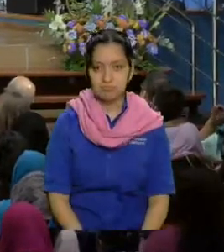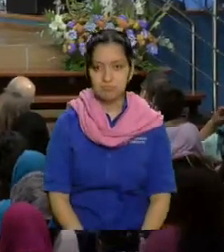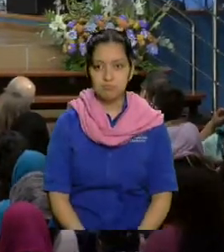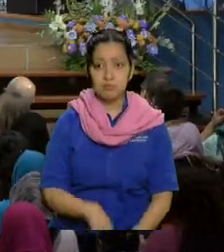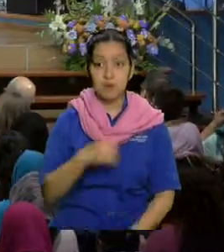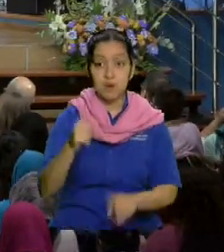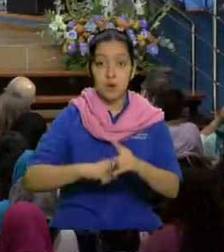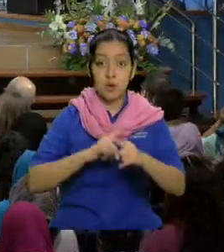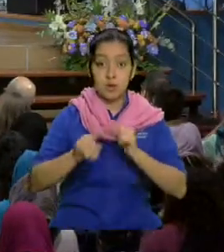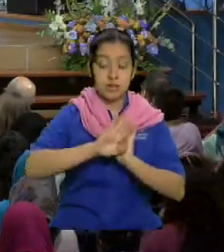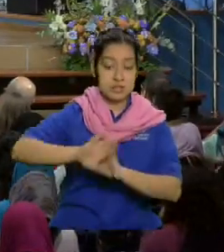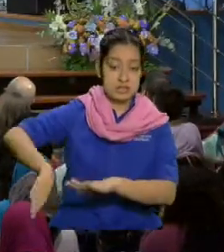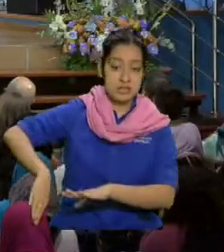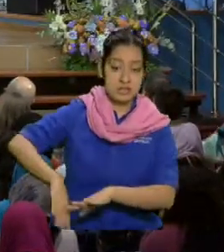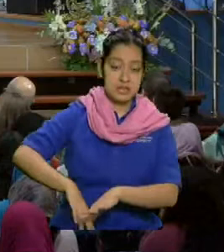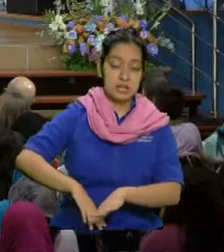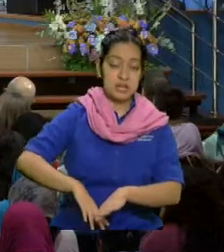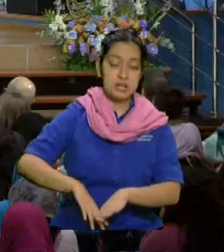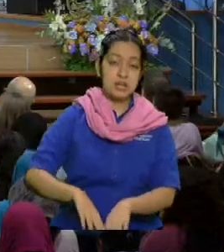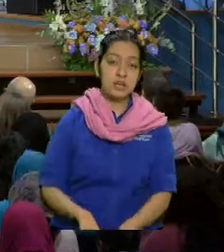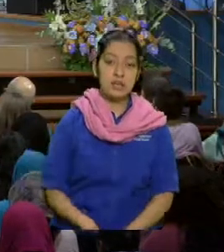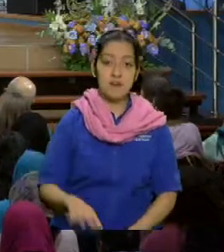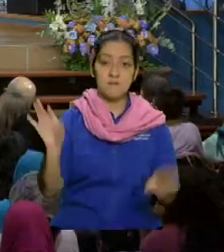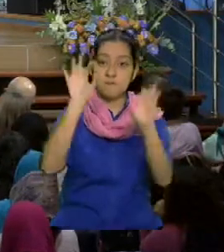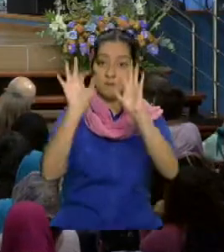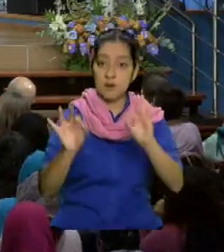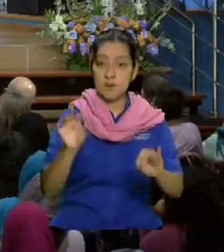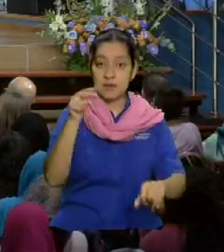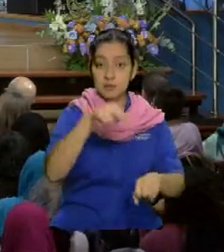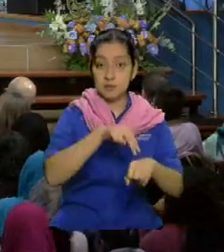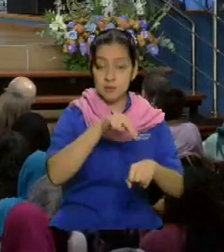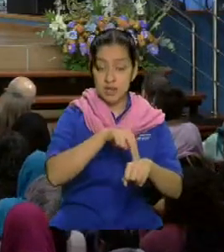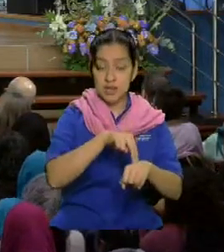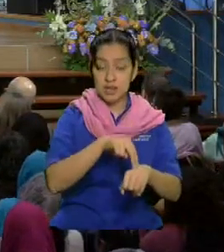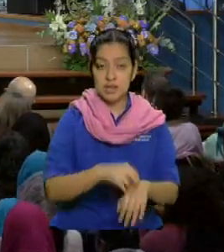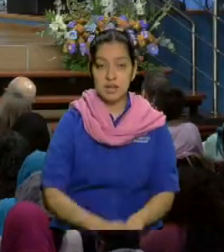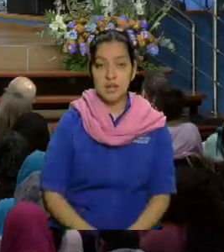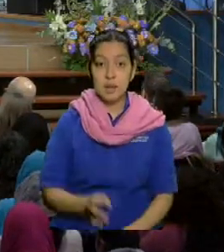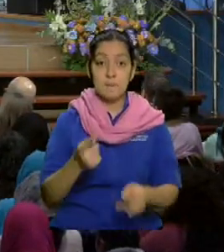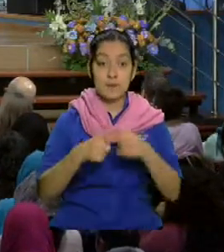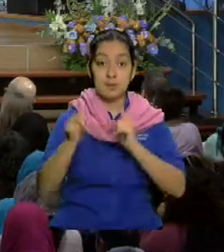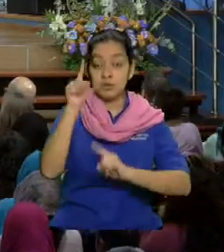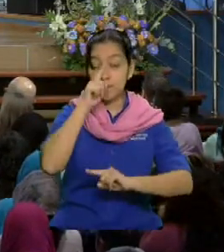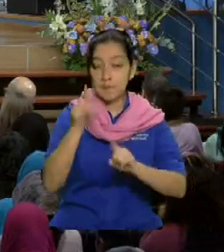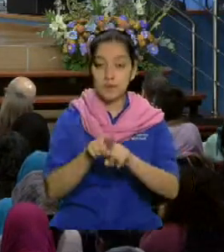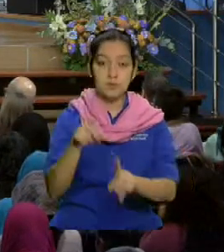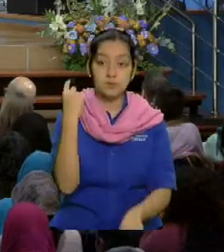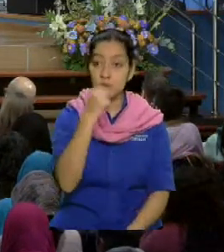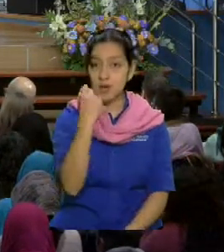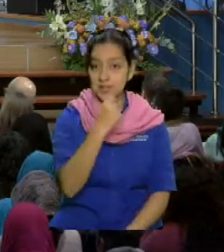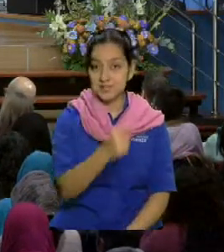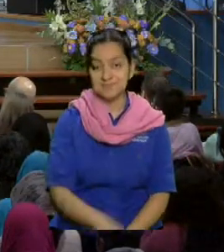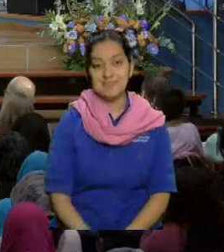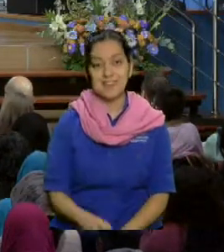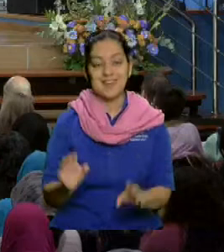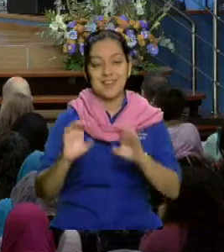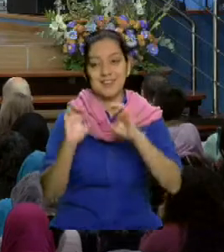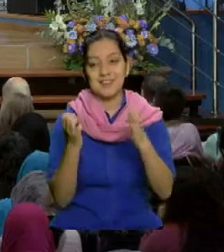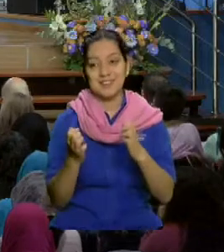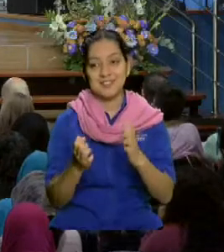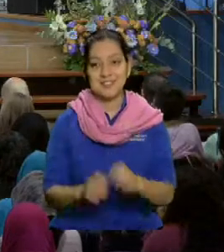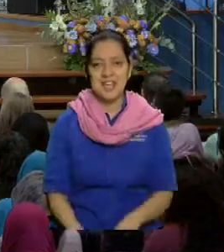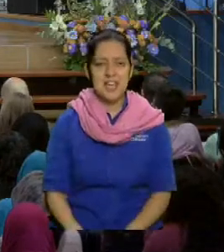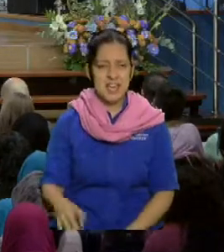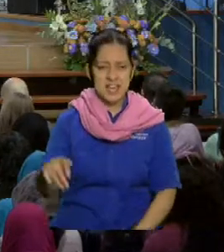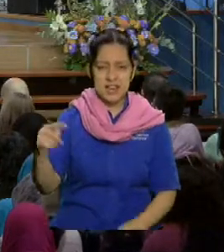legítimo de la mujer, dice Romanos capítulo 1, se encendieron en su pasión, pero también las mujeres. Entonces, viene el